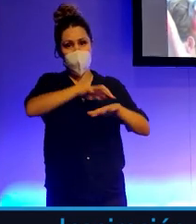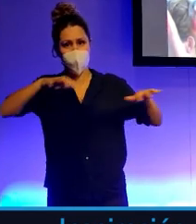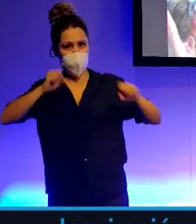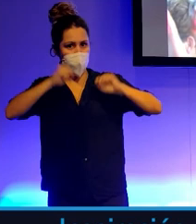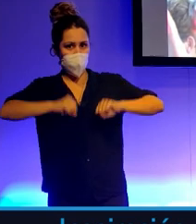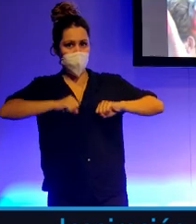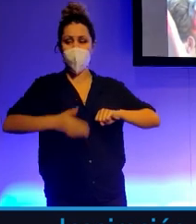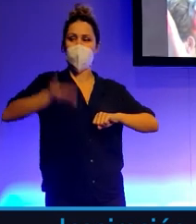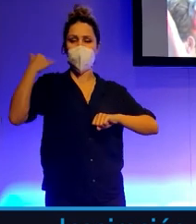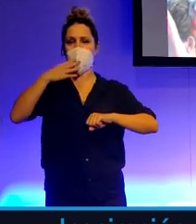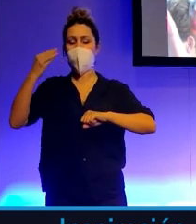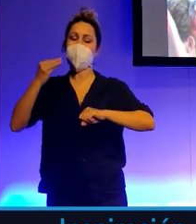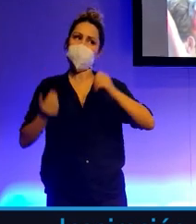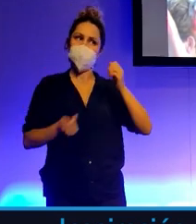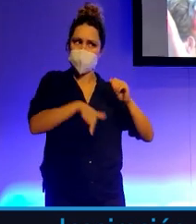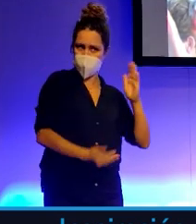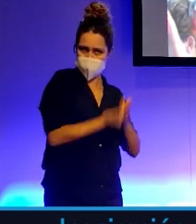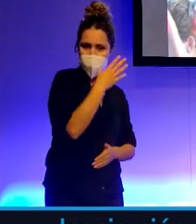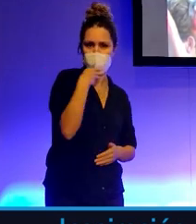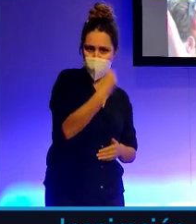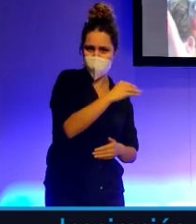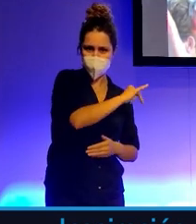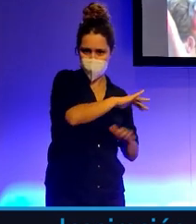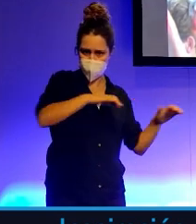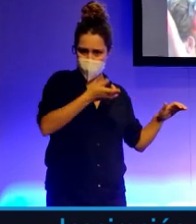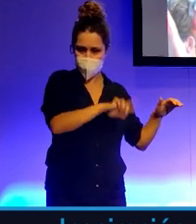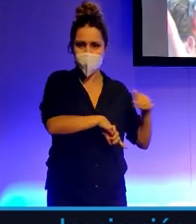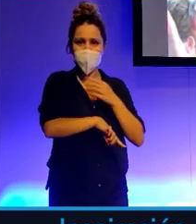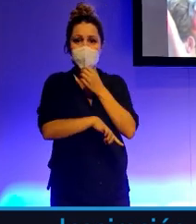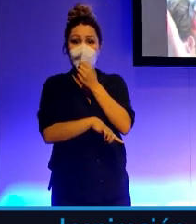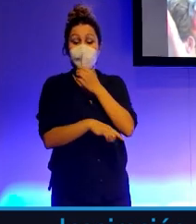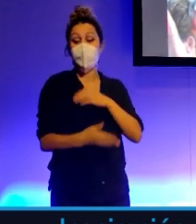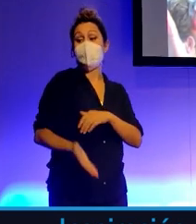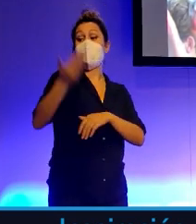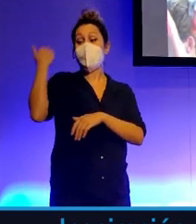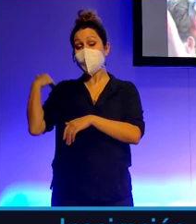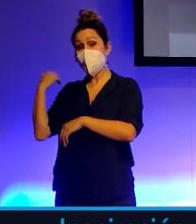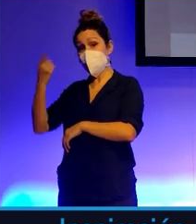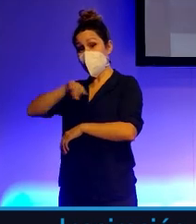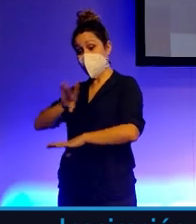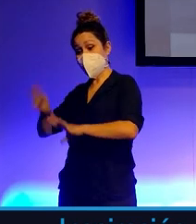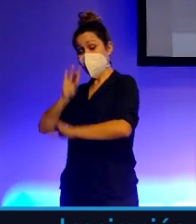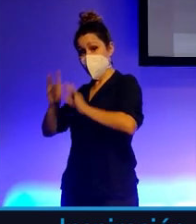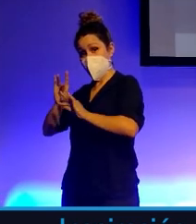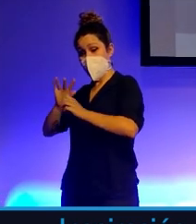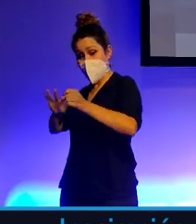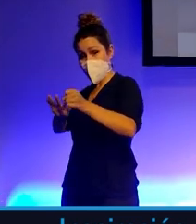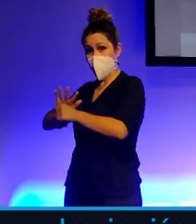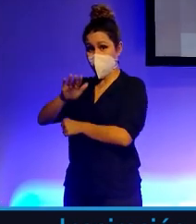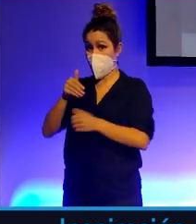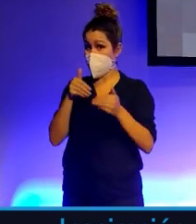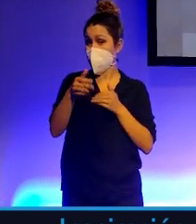la mañana había muchos jóvenes, que con las decisiones que tomamos o las decisiones que dejamos de tomar, afectamos el presente o el futuro